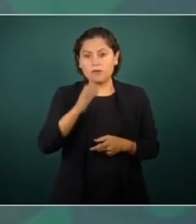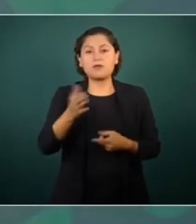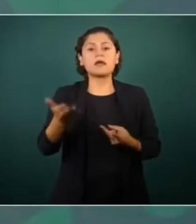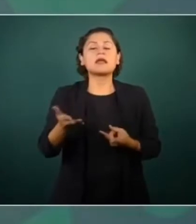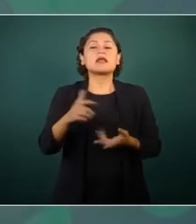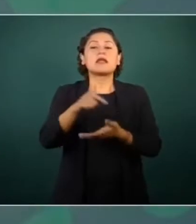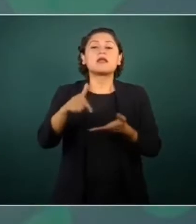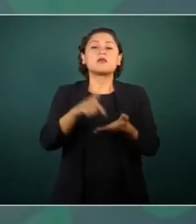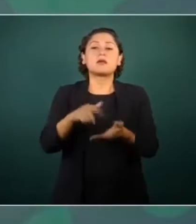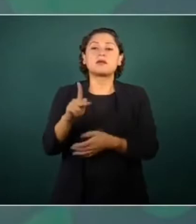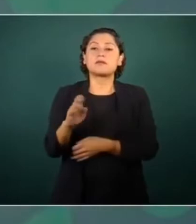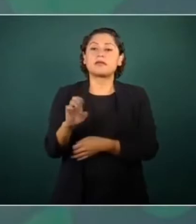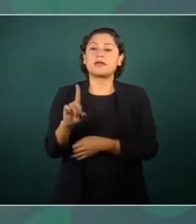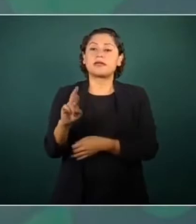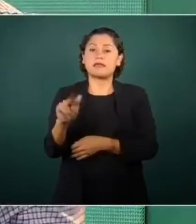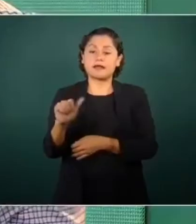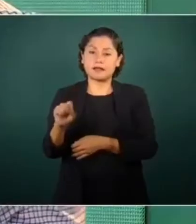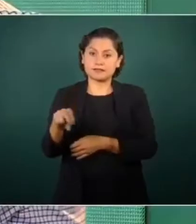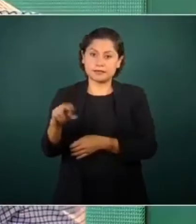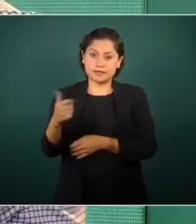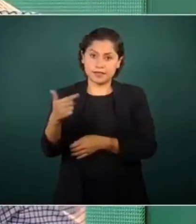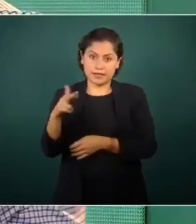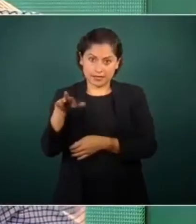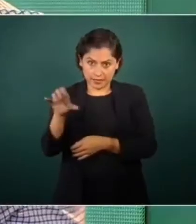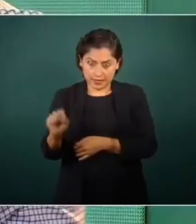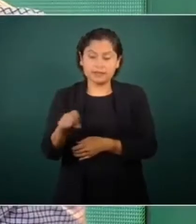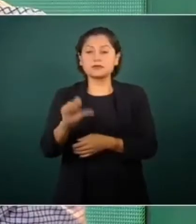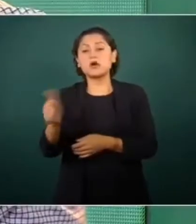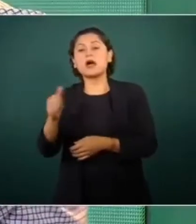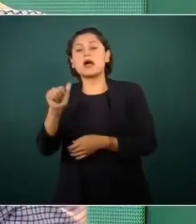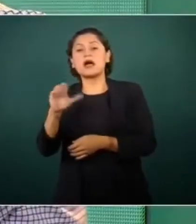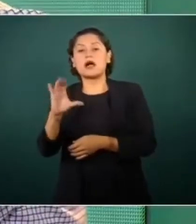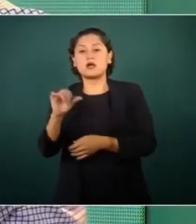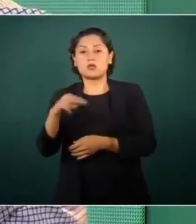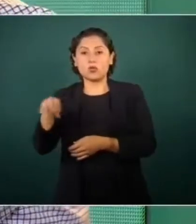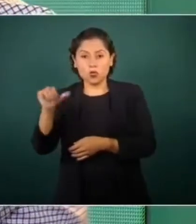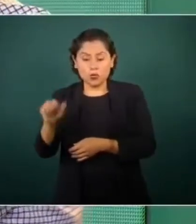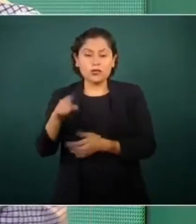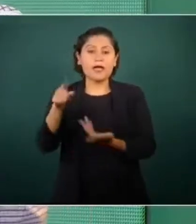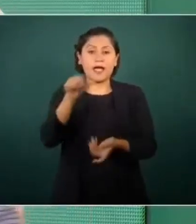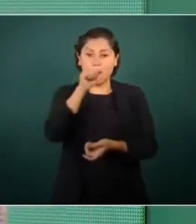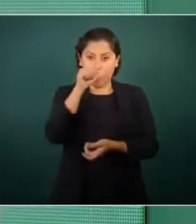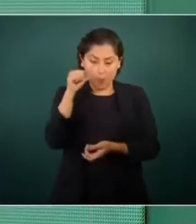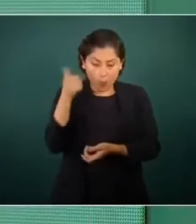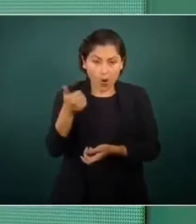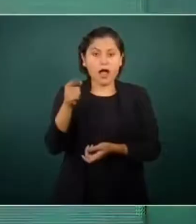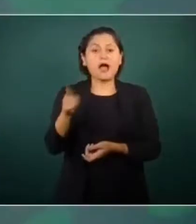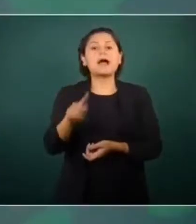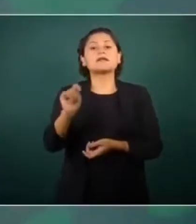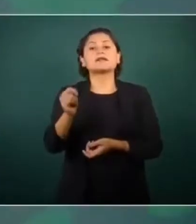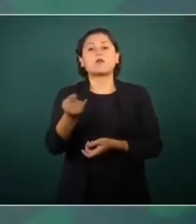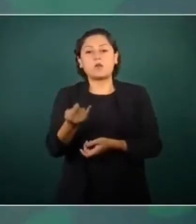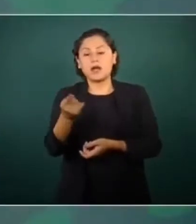Piedras Negras, en Acuña, esto mismo en Juárez, en Tijuana, en